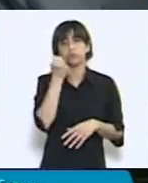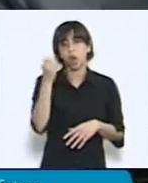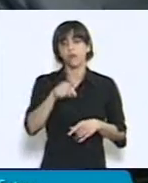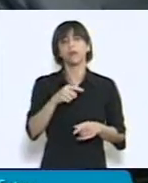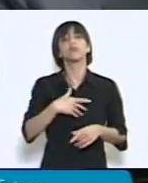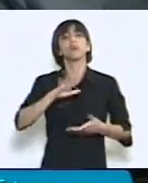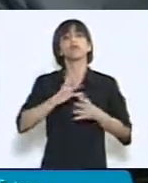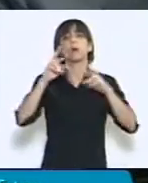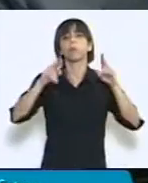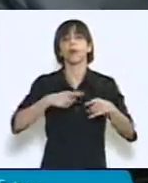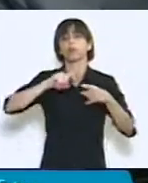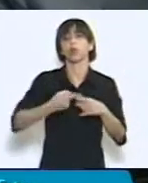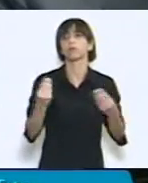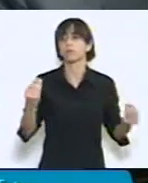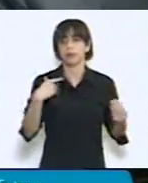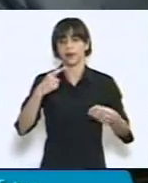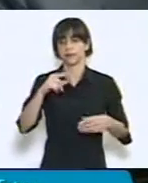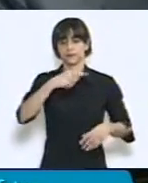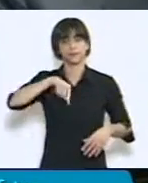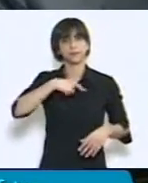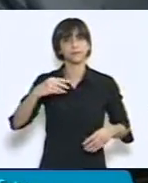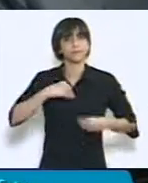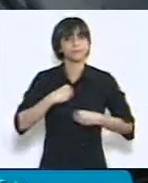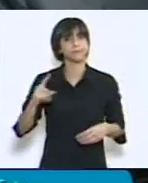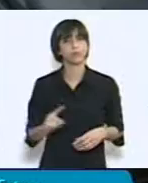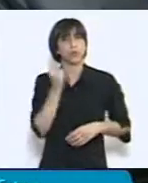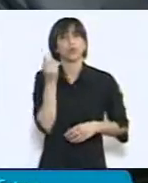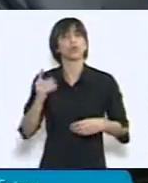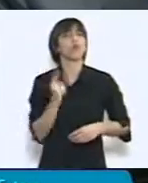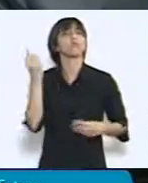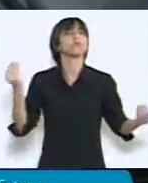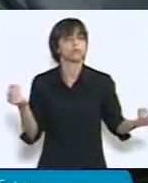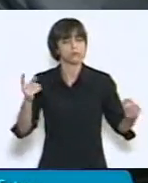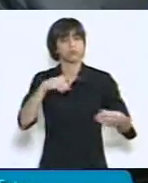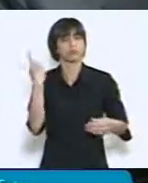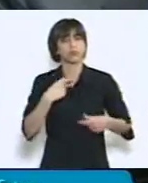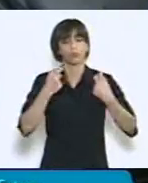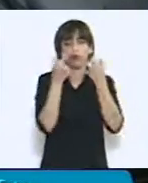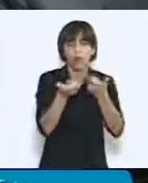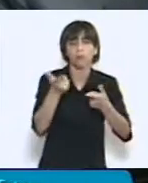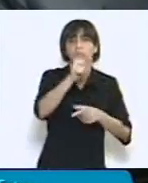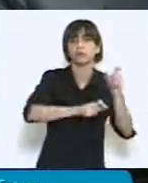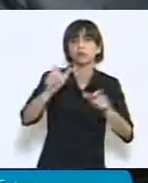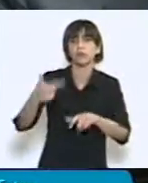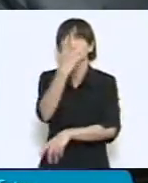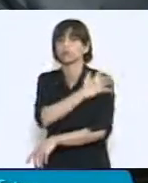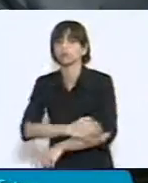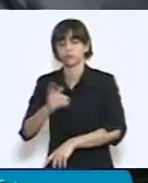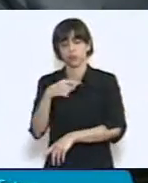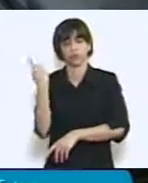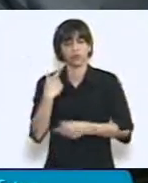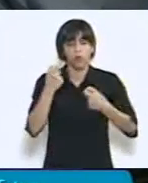enorgullece porque claramente les da a los que menos tienen para distribuir la riqueza en forma equitativa.